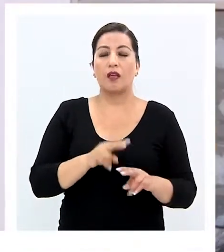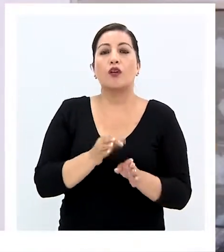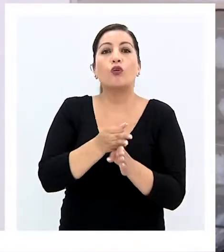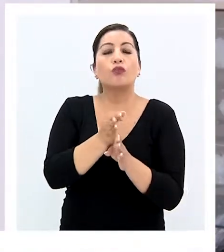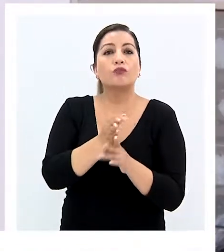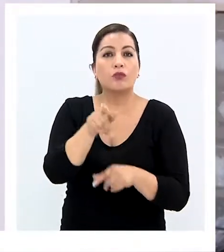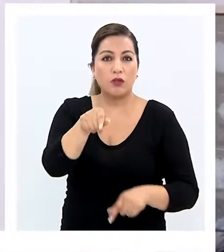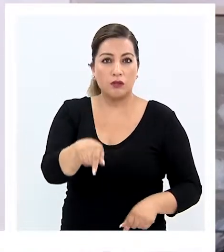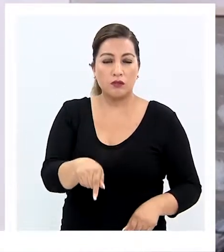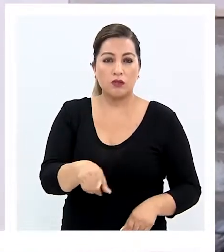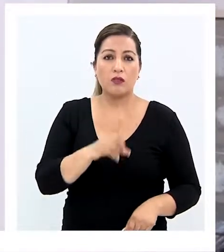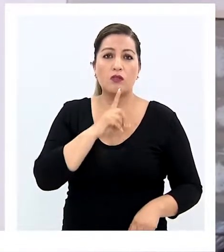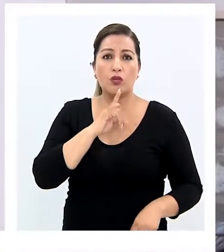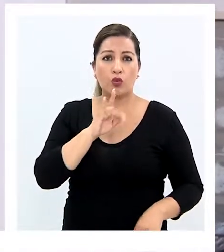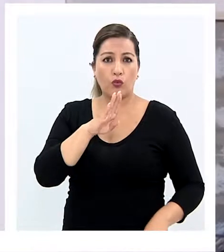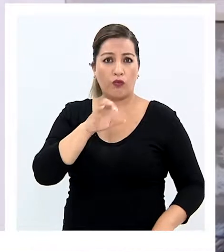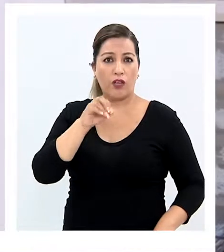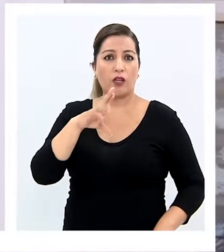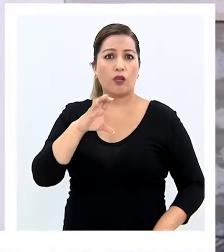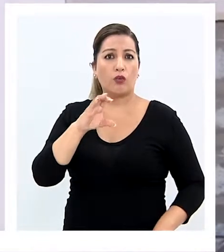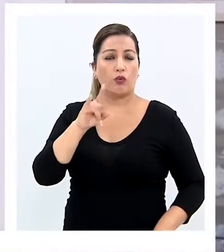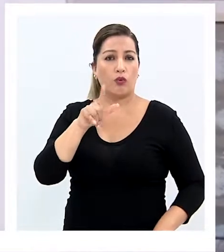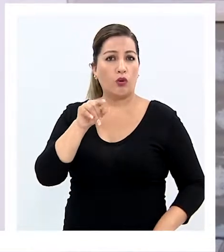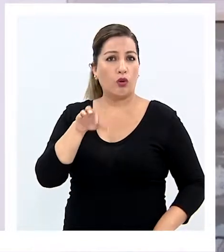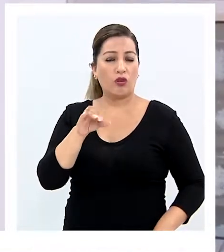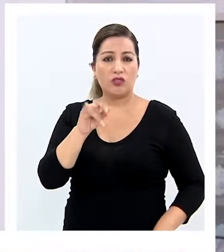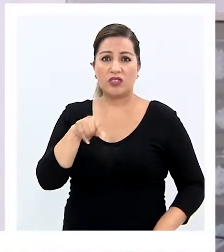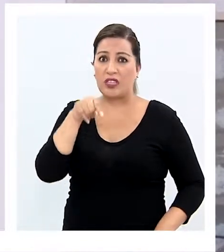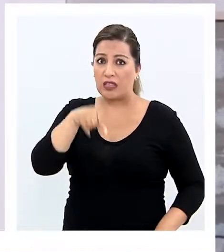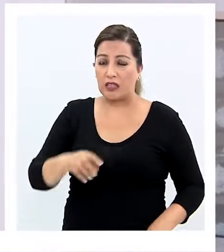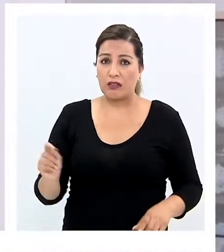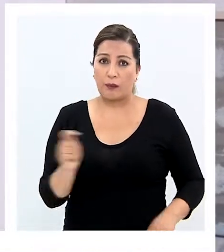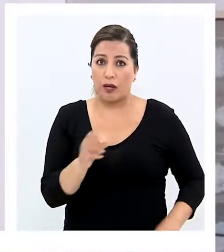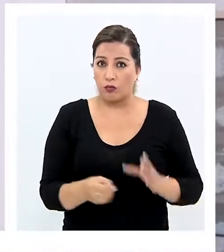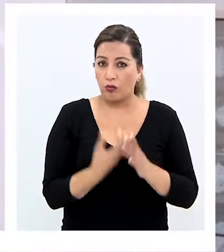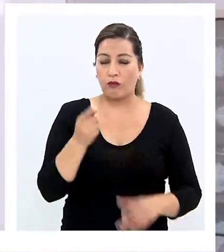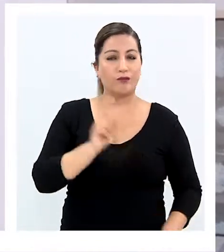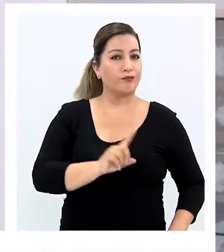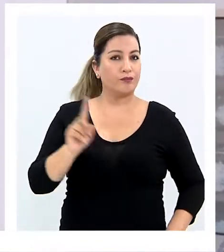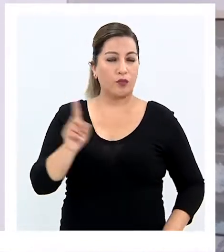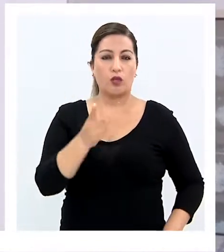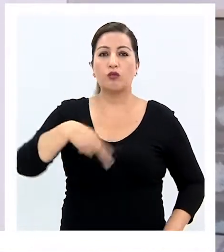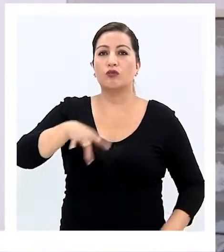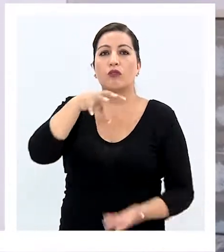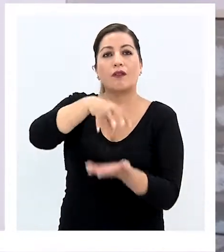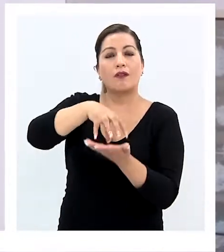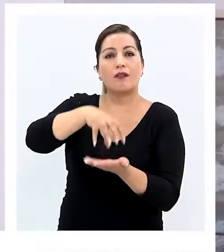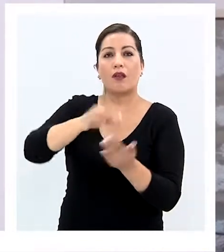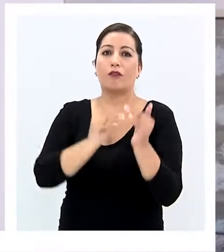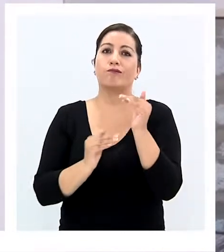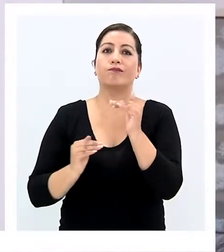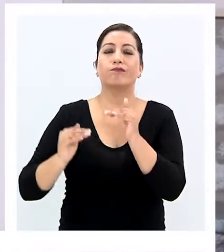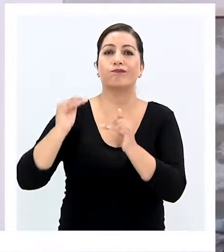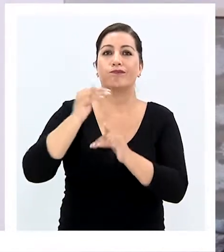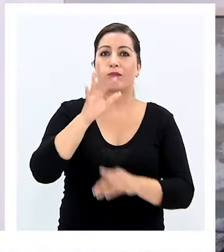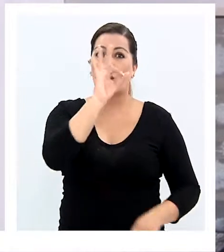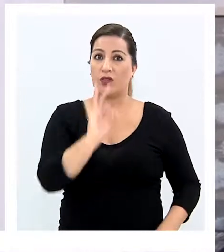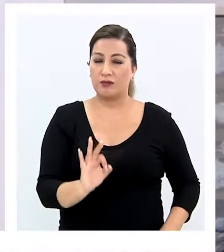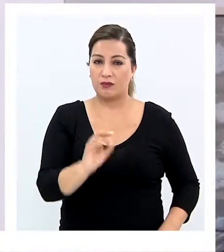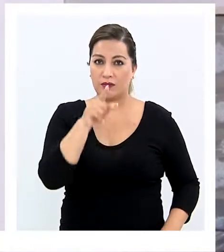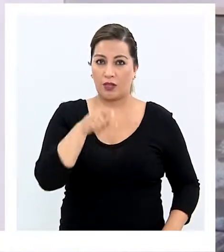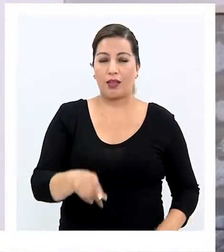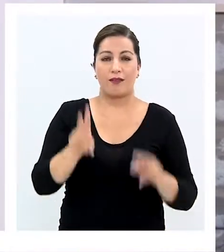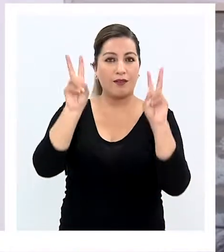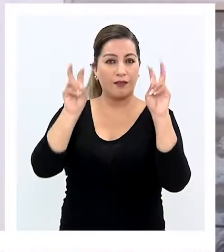recomendación, porque la tuberculosis no es una enfermedad que sea, digamos, nueva en Tarapacá. La verdad, las cosas que como región tenemos una alta tasa